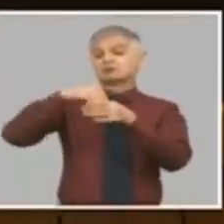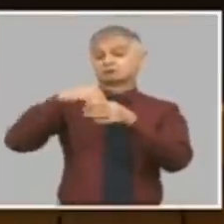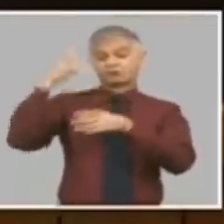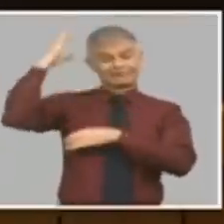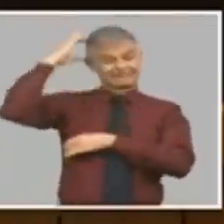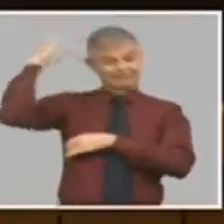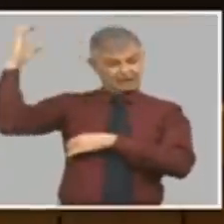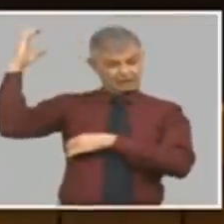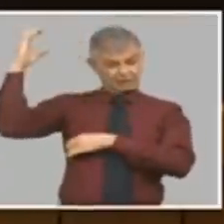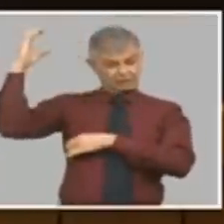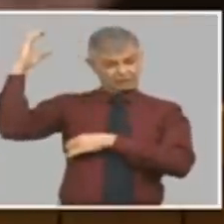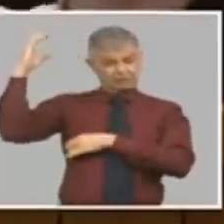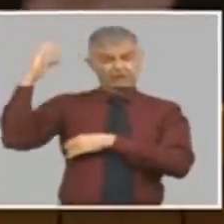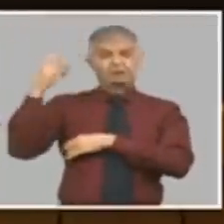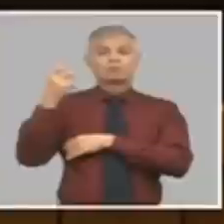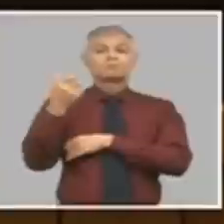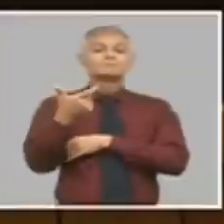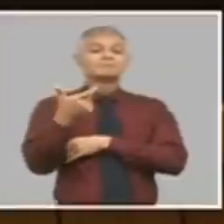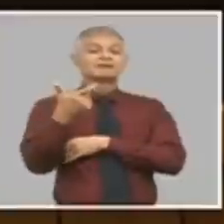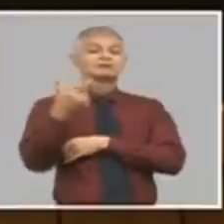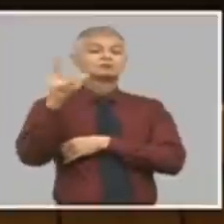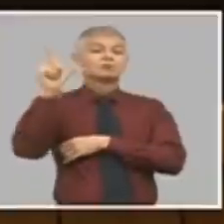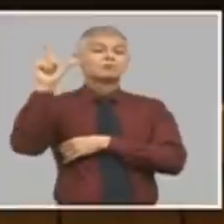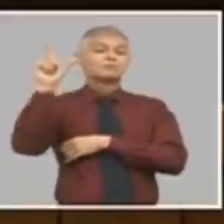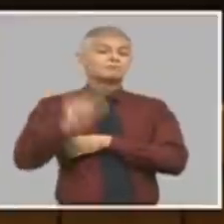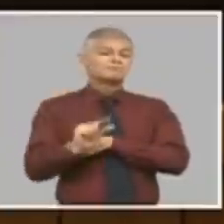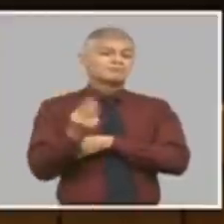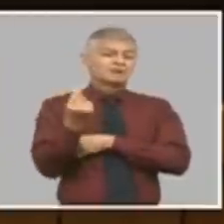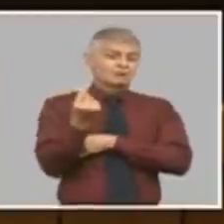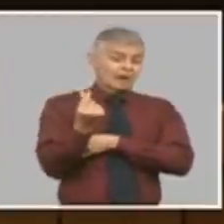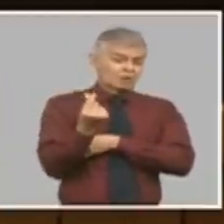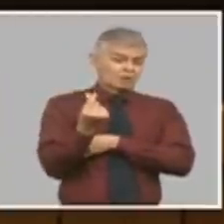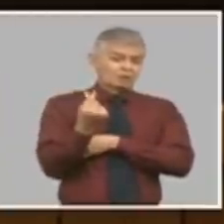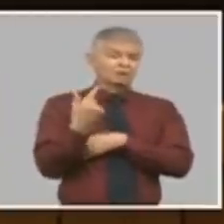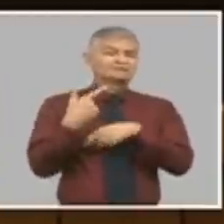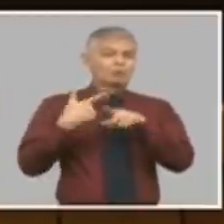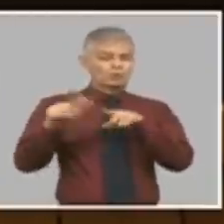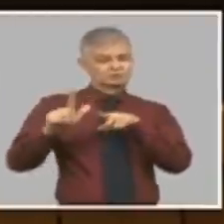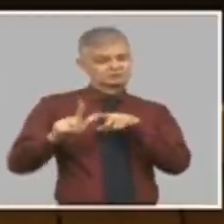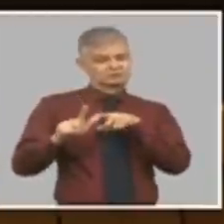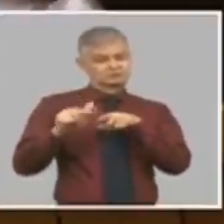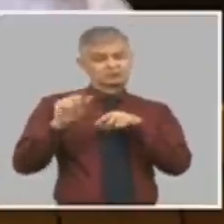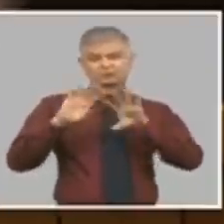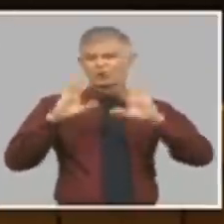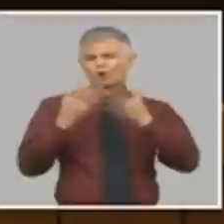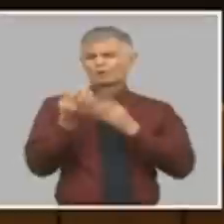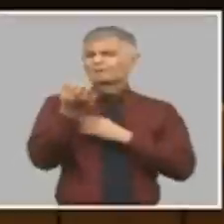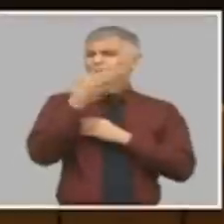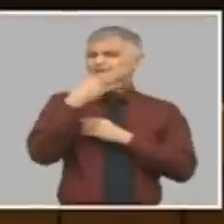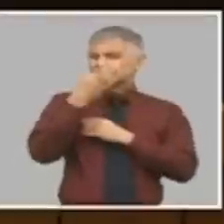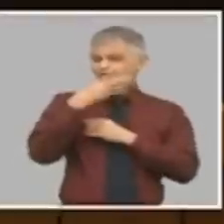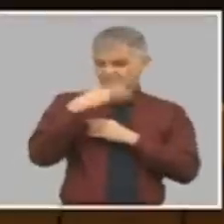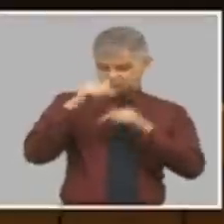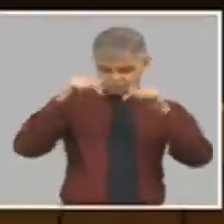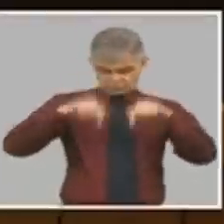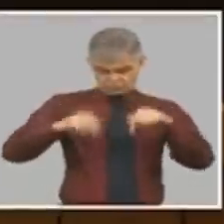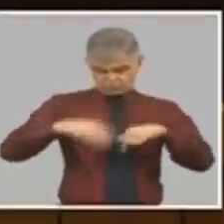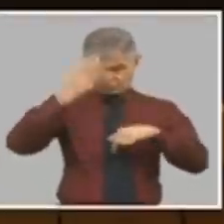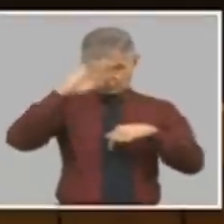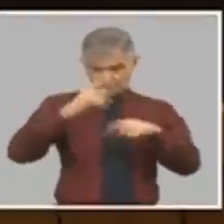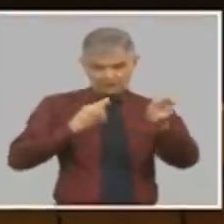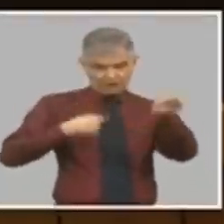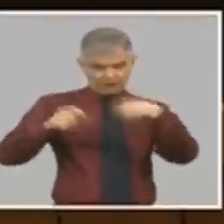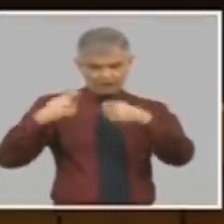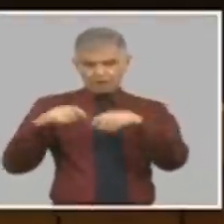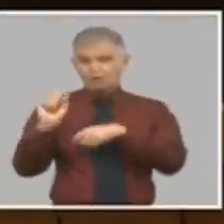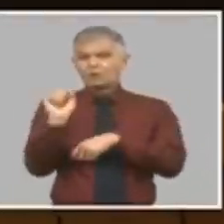cuando se devalúe el peso va a ser otra cosa. Todos los medicamentos hoy que el país importa están expresados en el presupuesto del Estado en peso